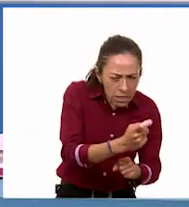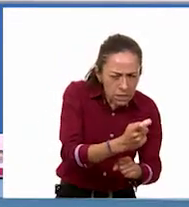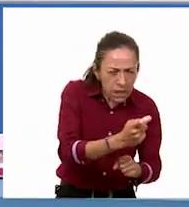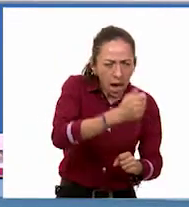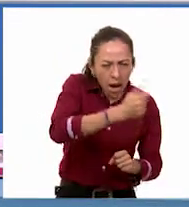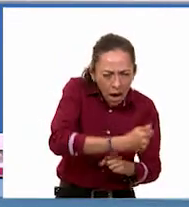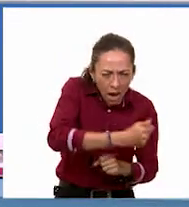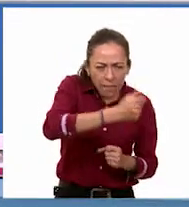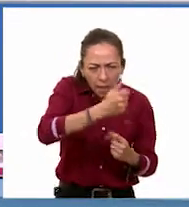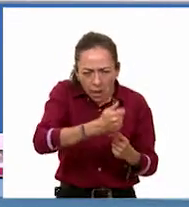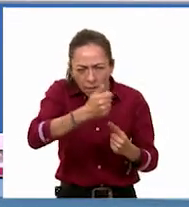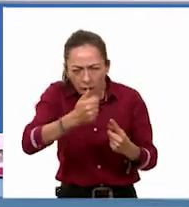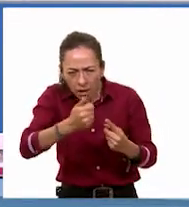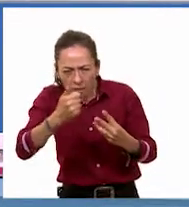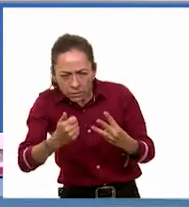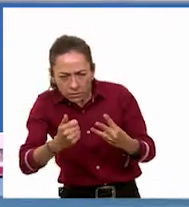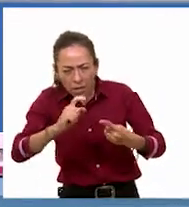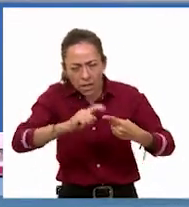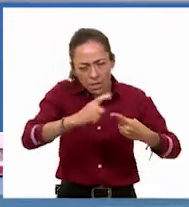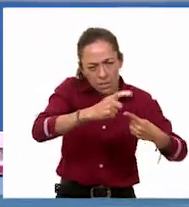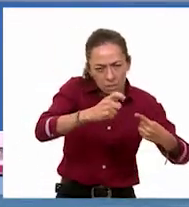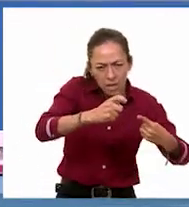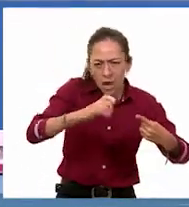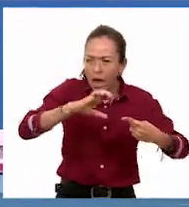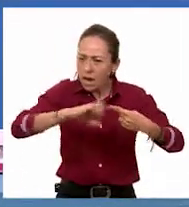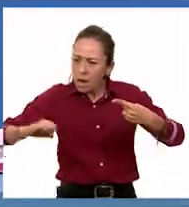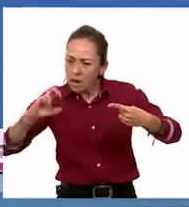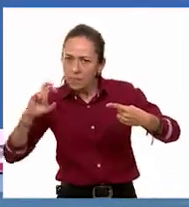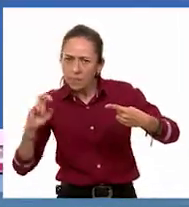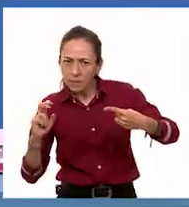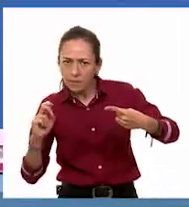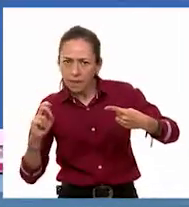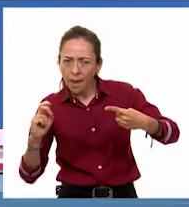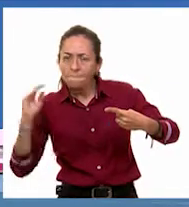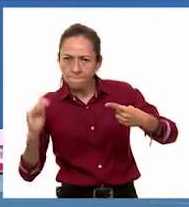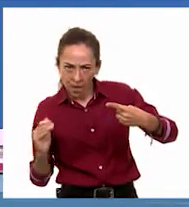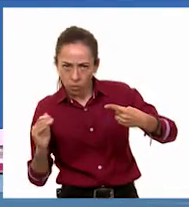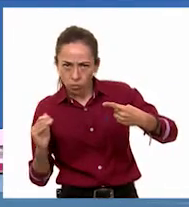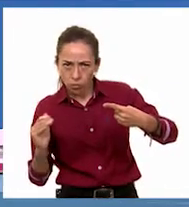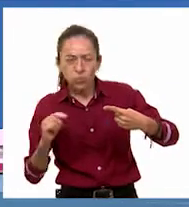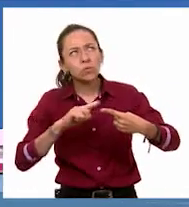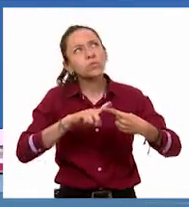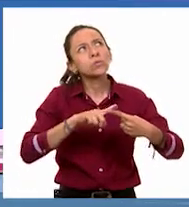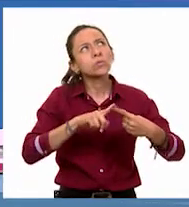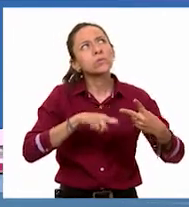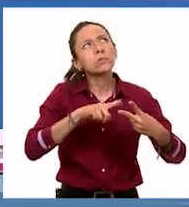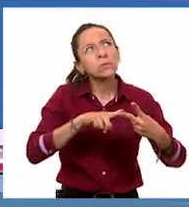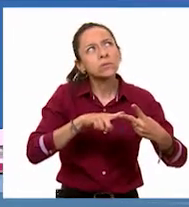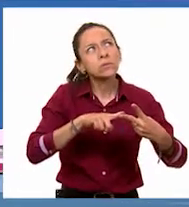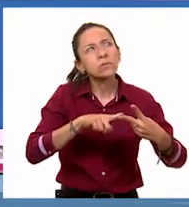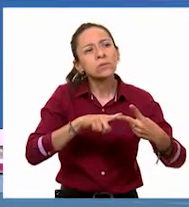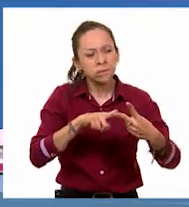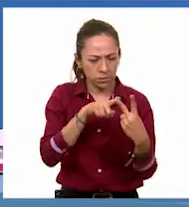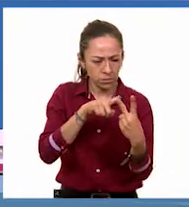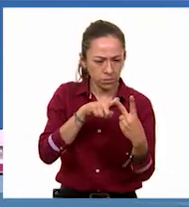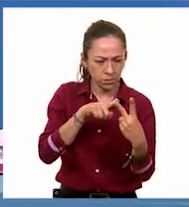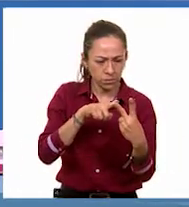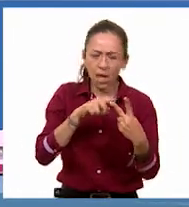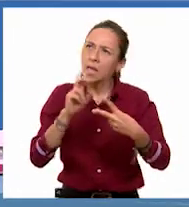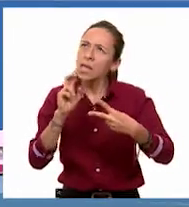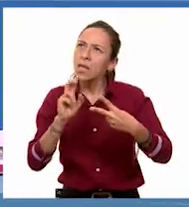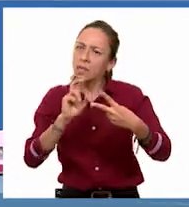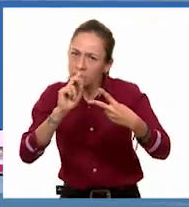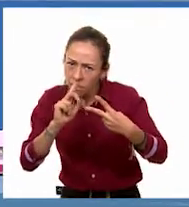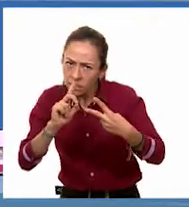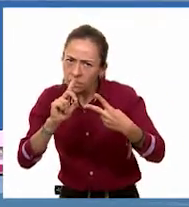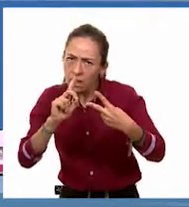me descuentan 30 y los otros 100 otros 30. Entonces, al final